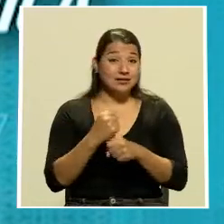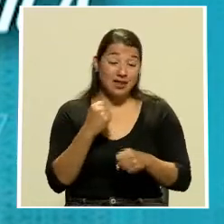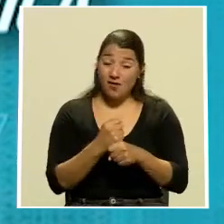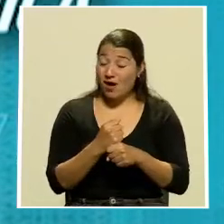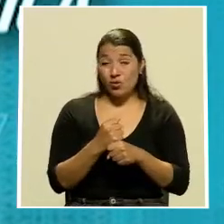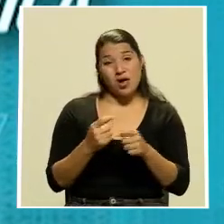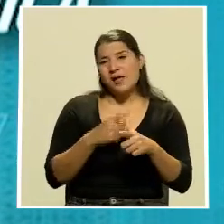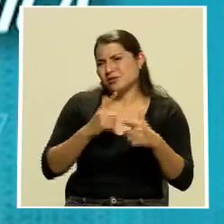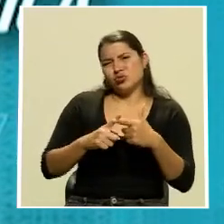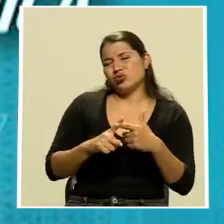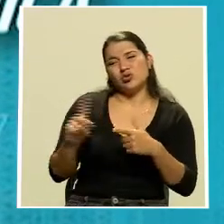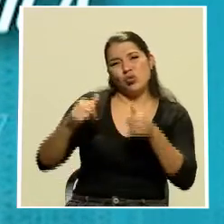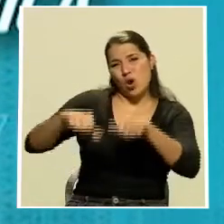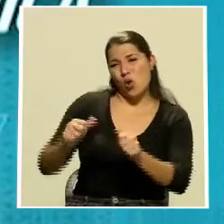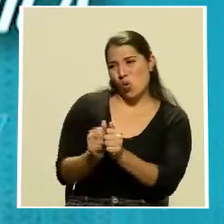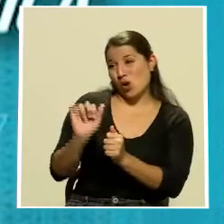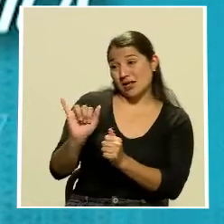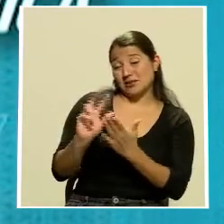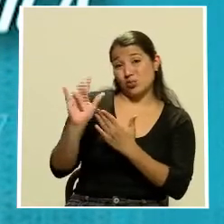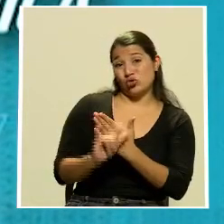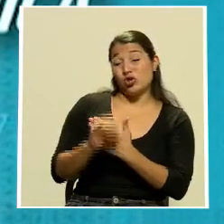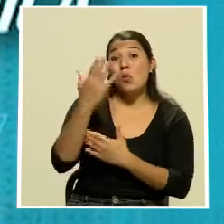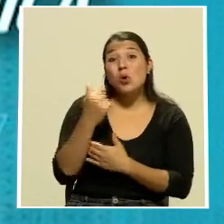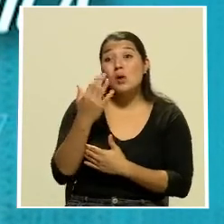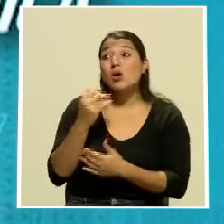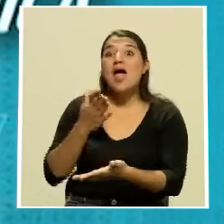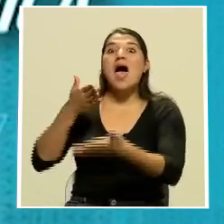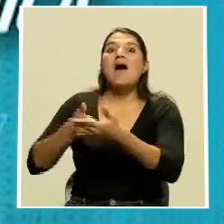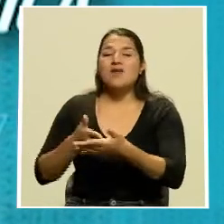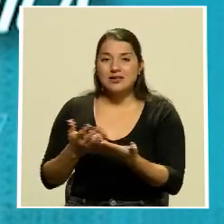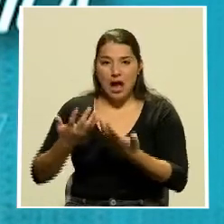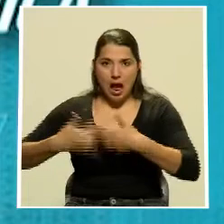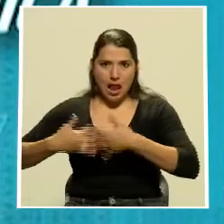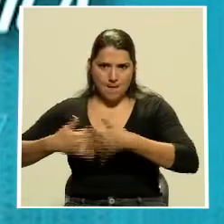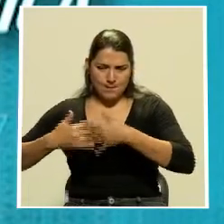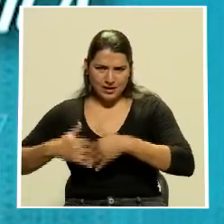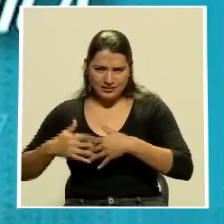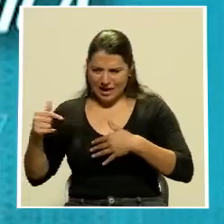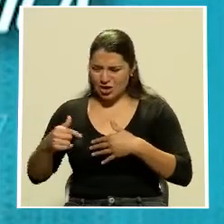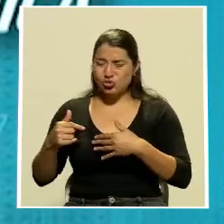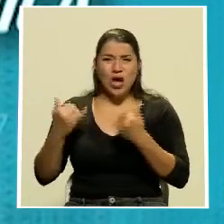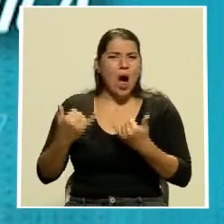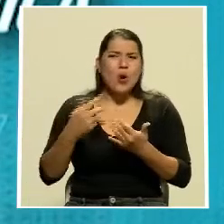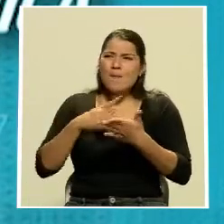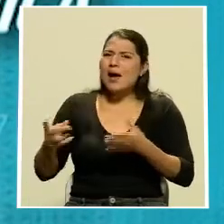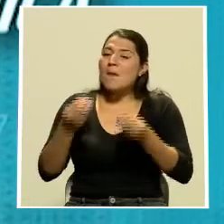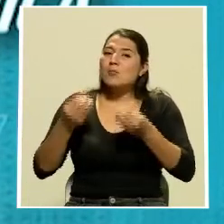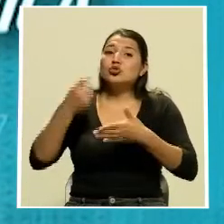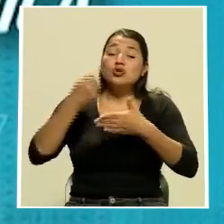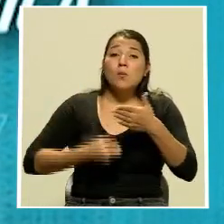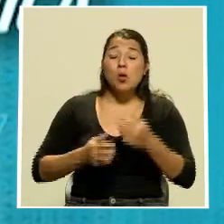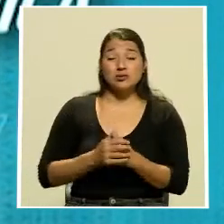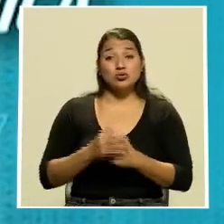consideren este tipo de iniciativas que van en detrimento del sector productivo que está altamente grabado y